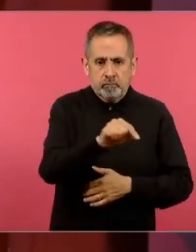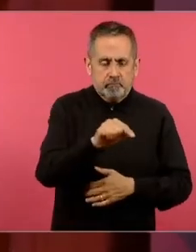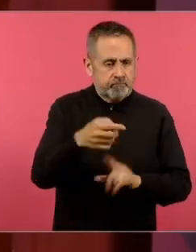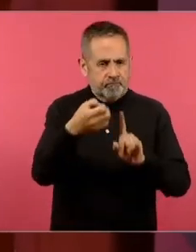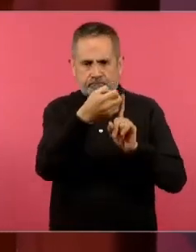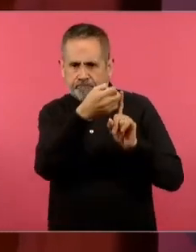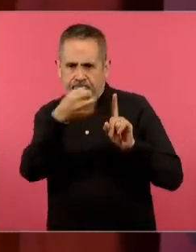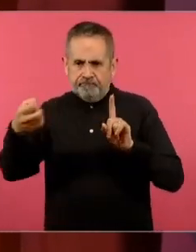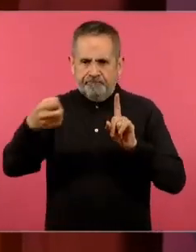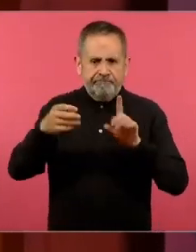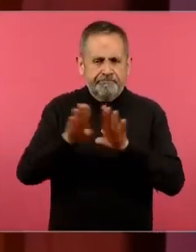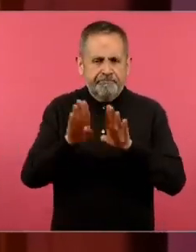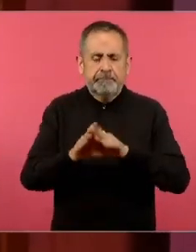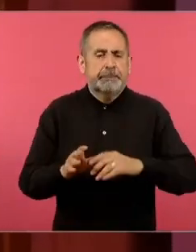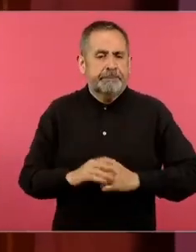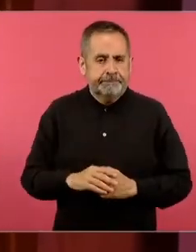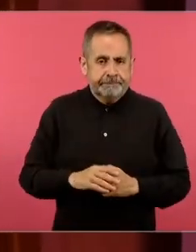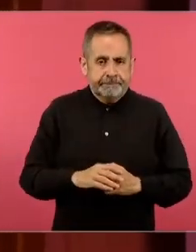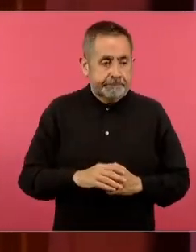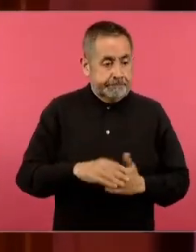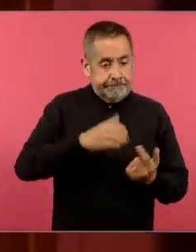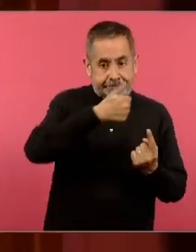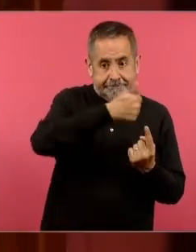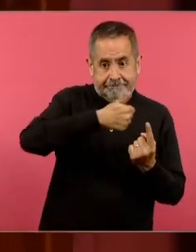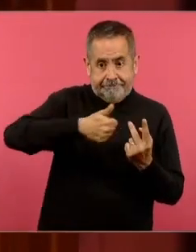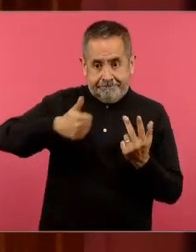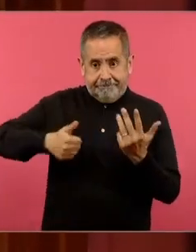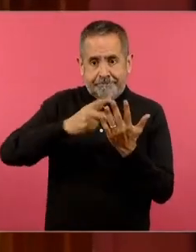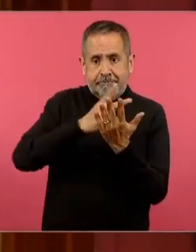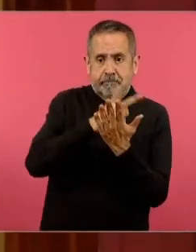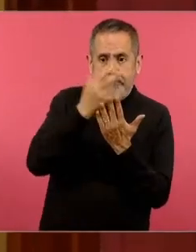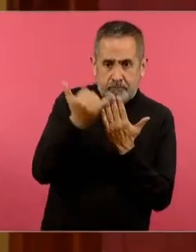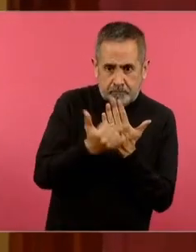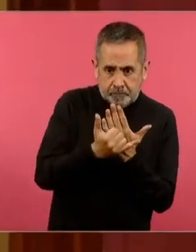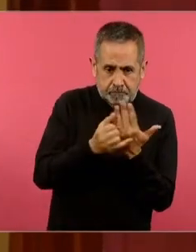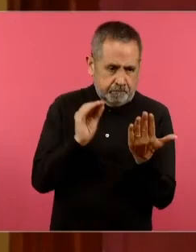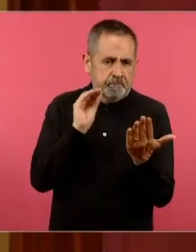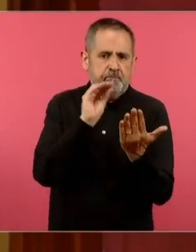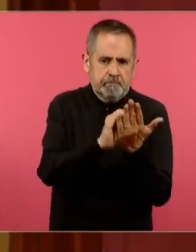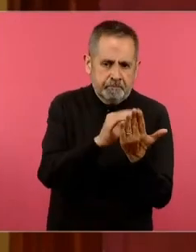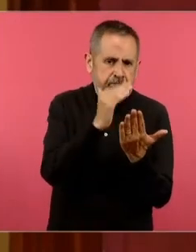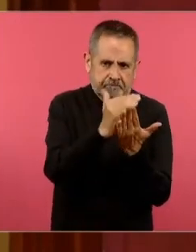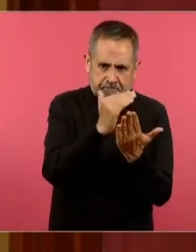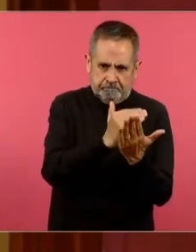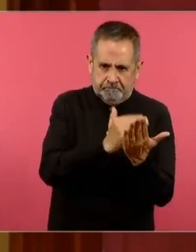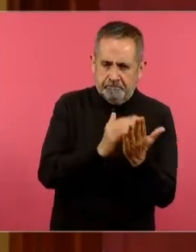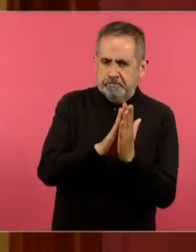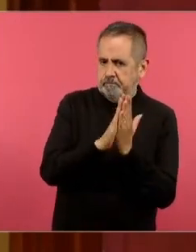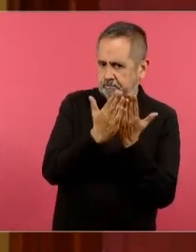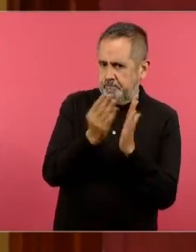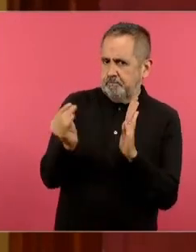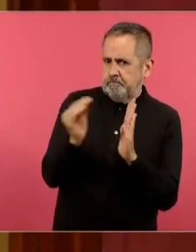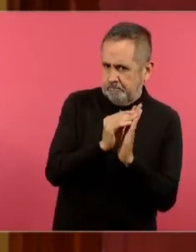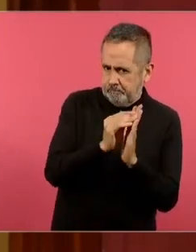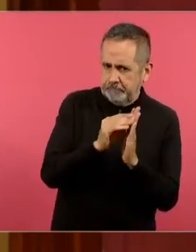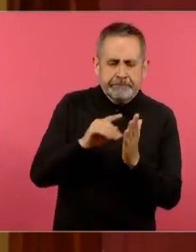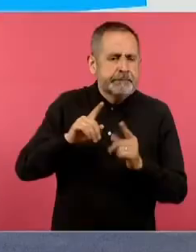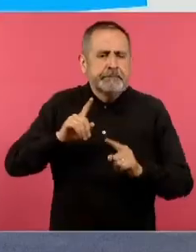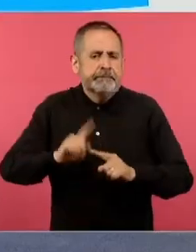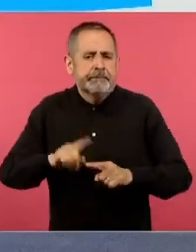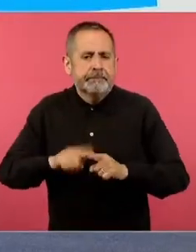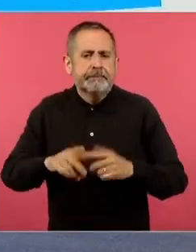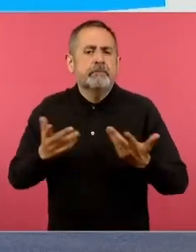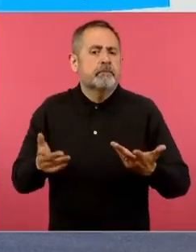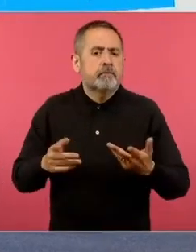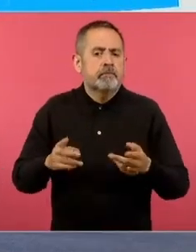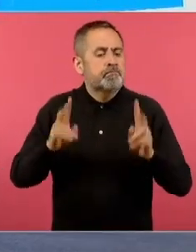organización. Cada uno de los proyectos que están planteados en estos libros surgen de